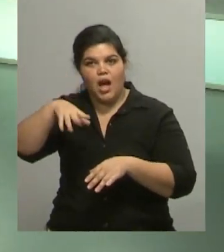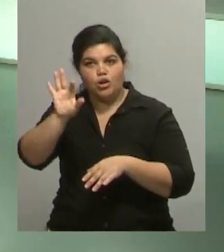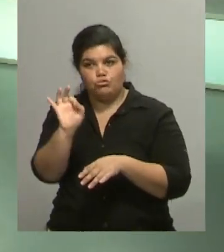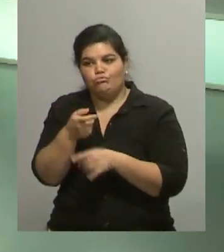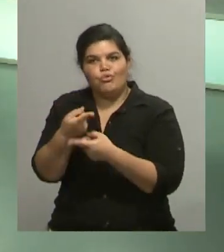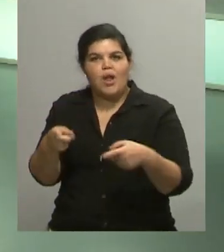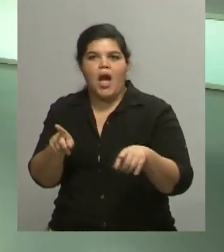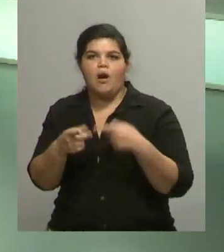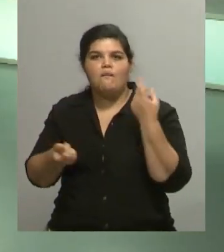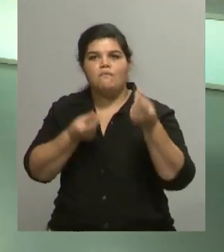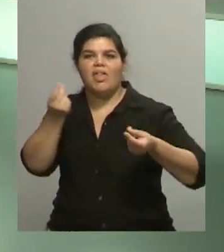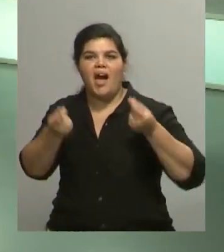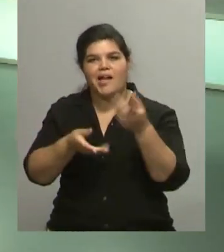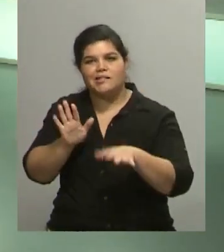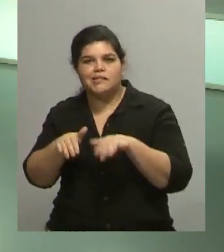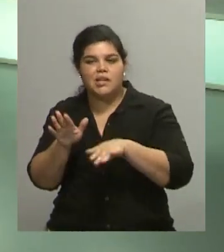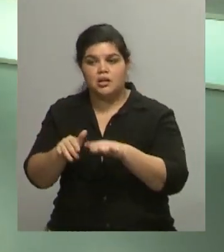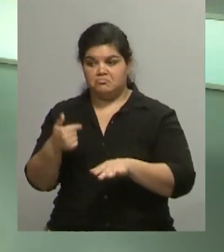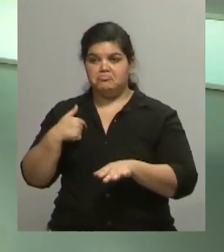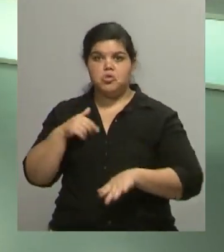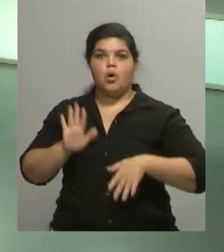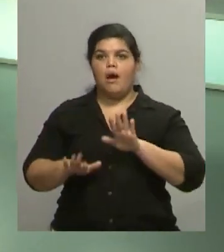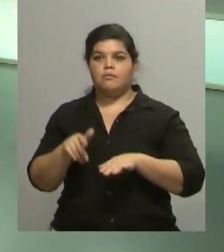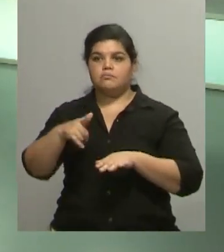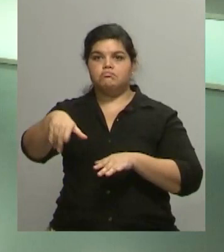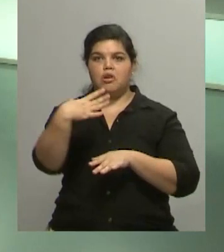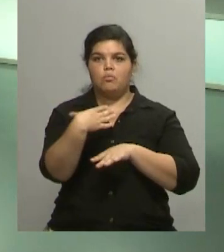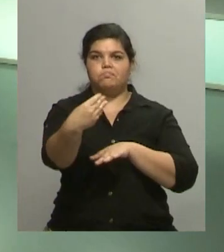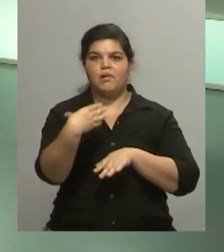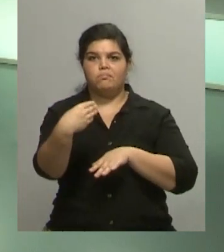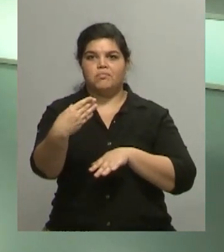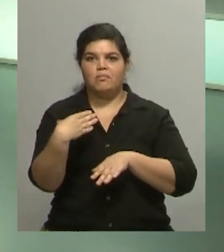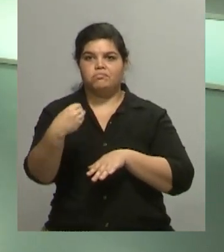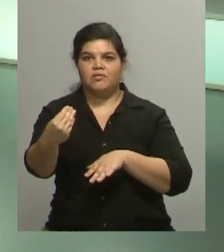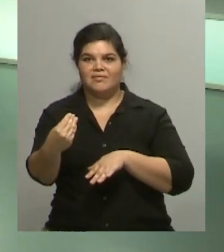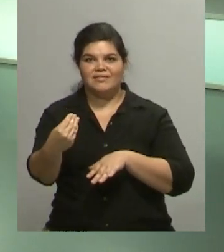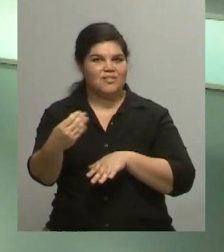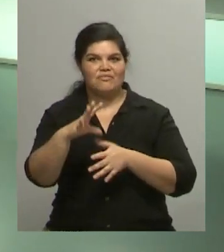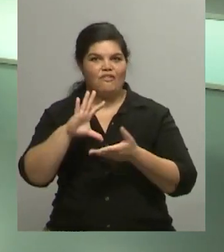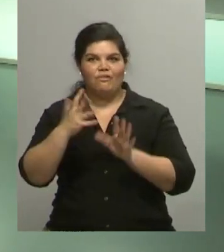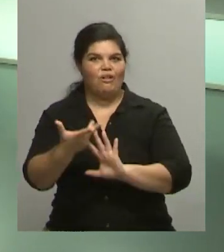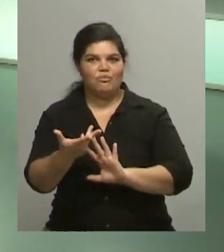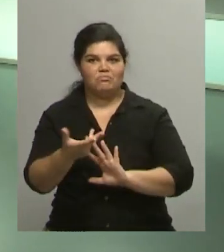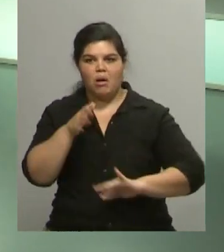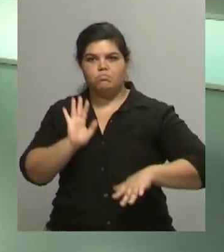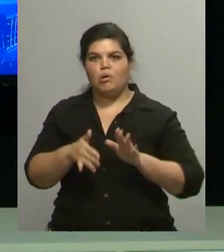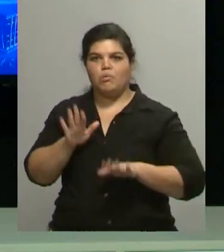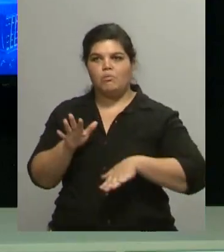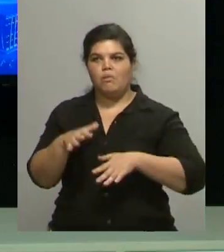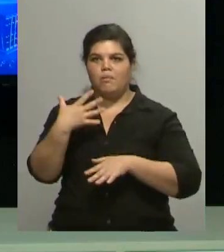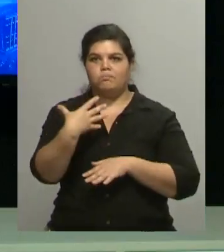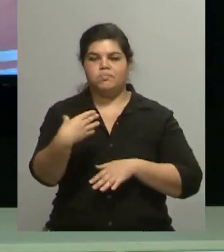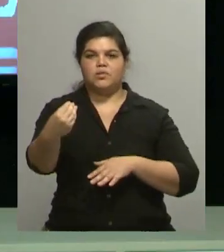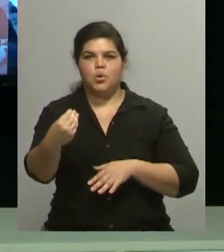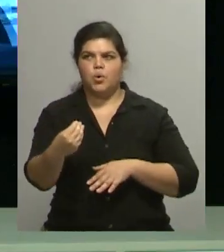yo iba haciendo, y ellos iban repitiendo, haciendo, repitiendo, y de verdad que las 4, 5, 6